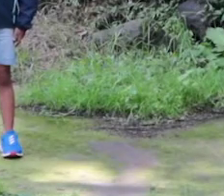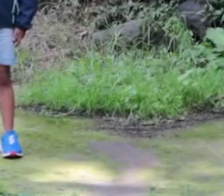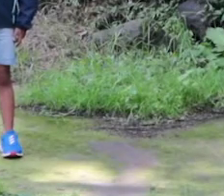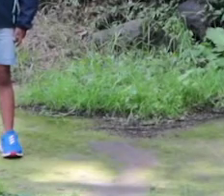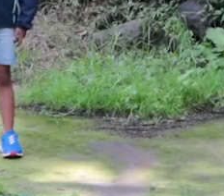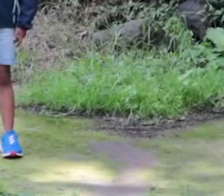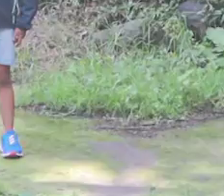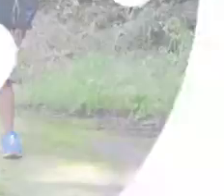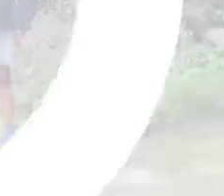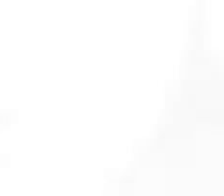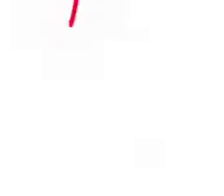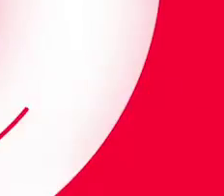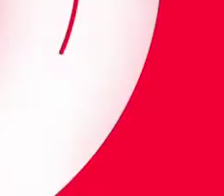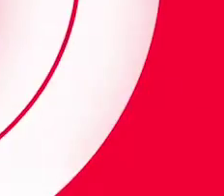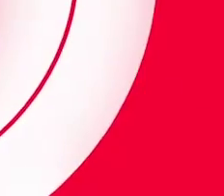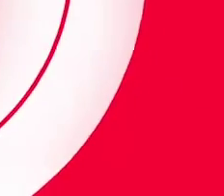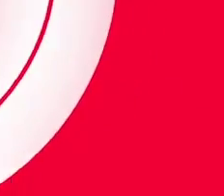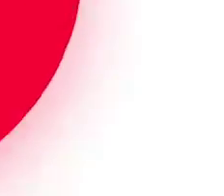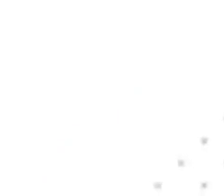activa tu mente.